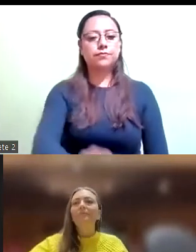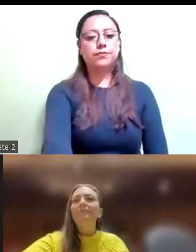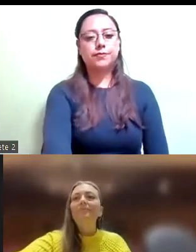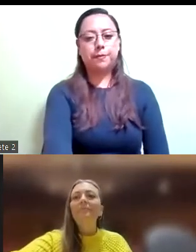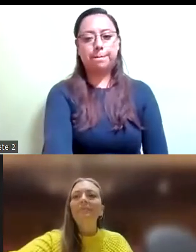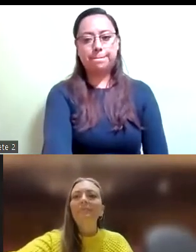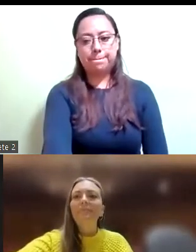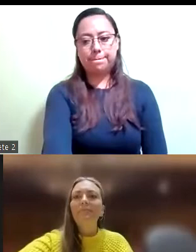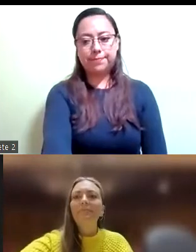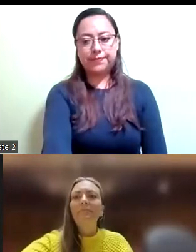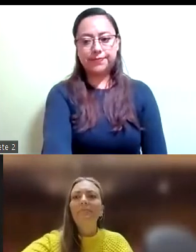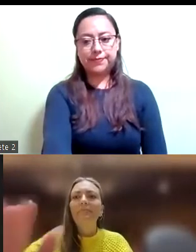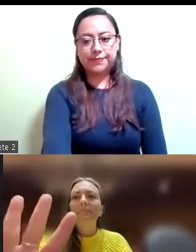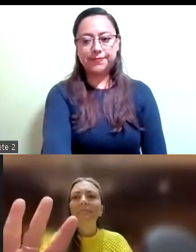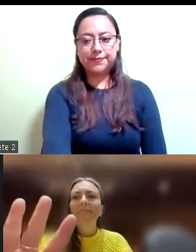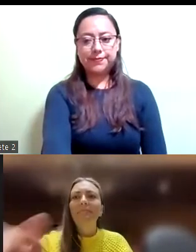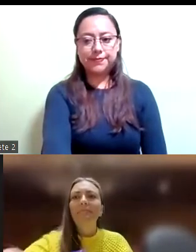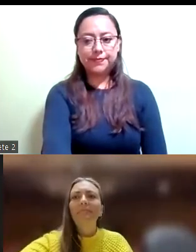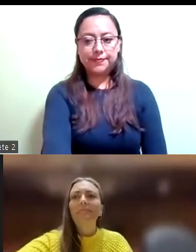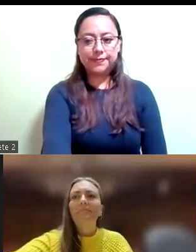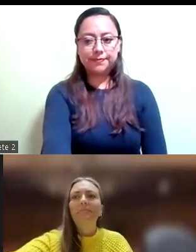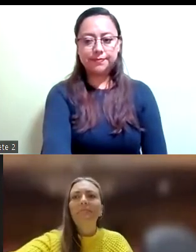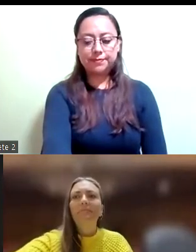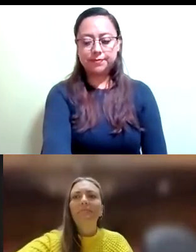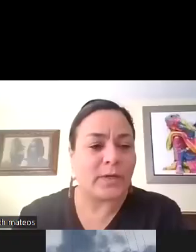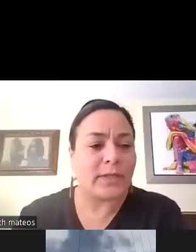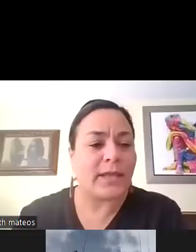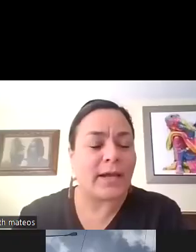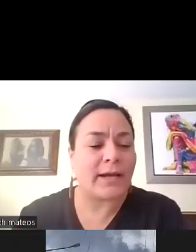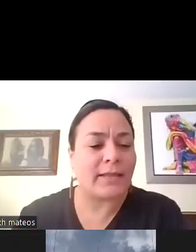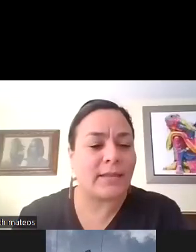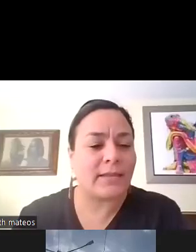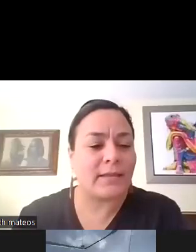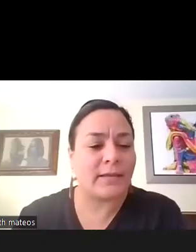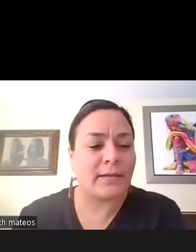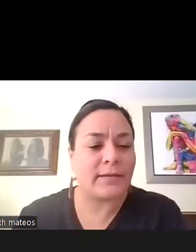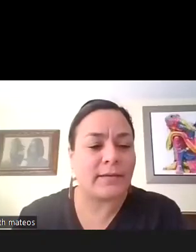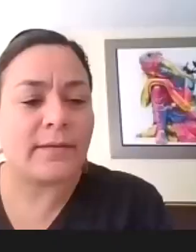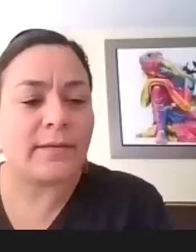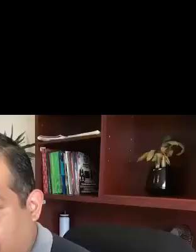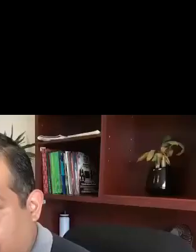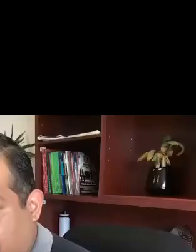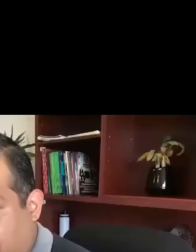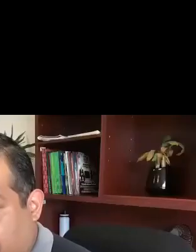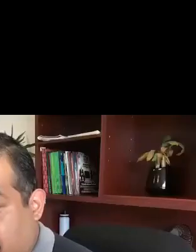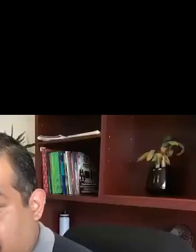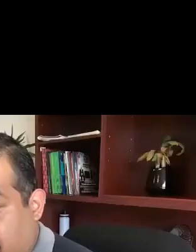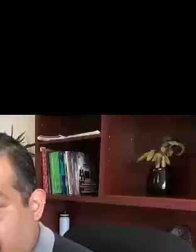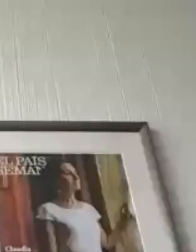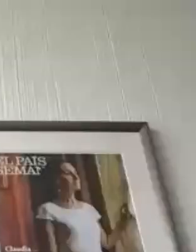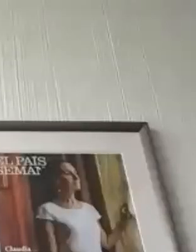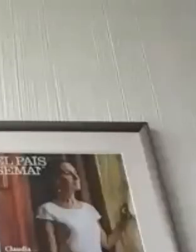gracias hasta luego bonito día gracias buen día un día gracias hasta luego a la Isabel